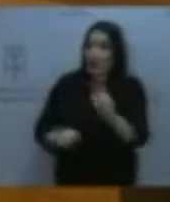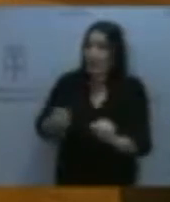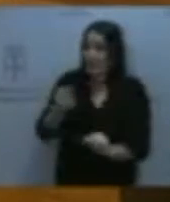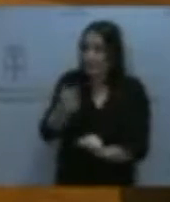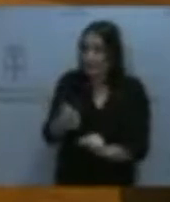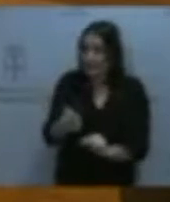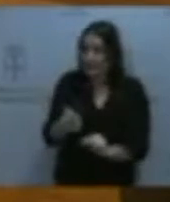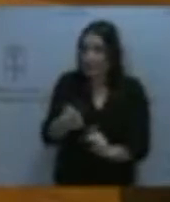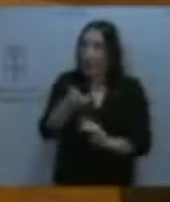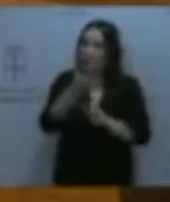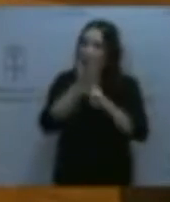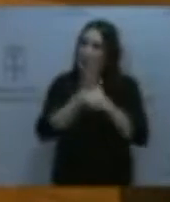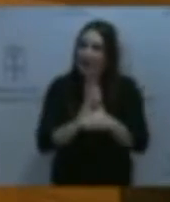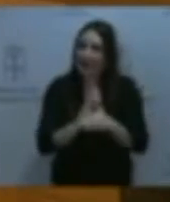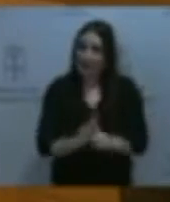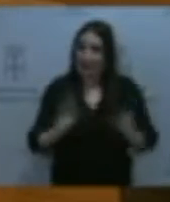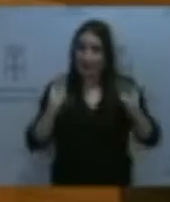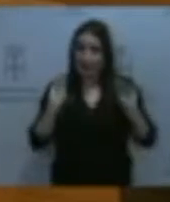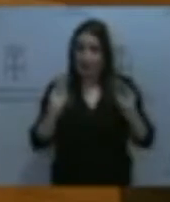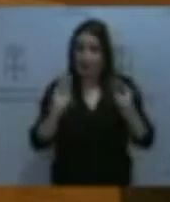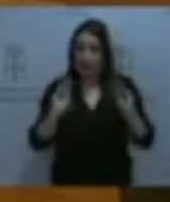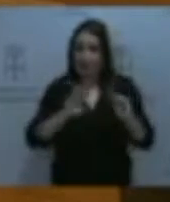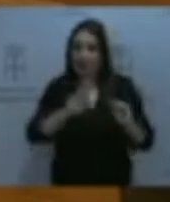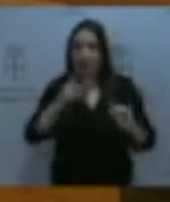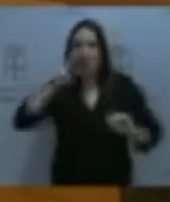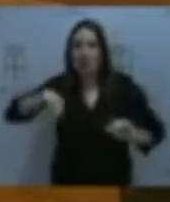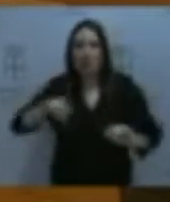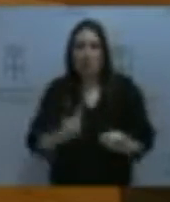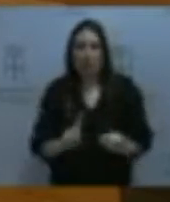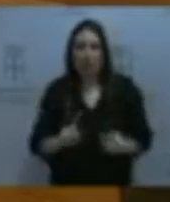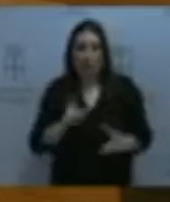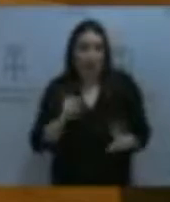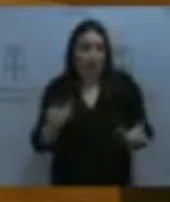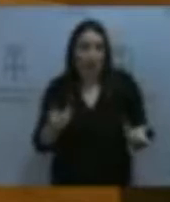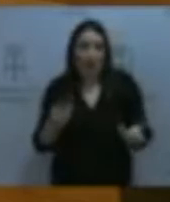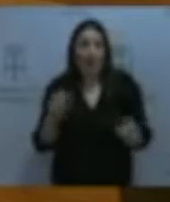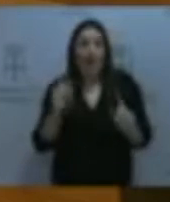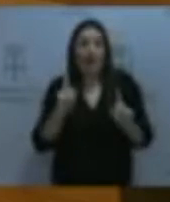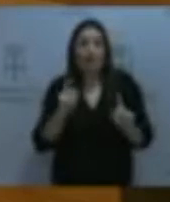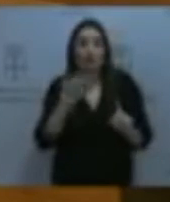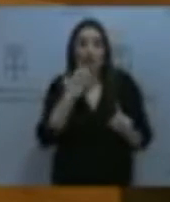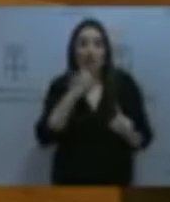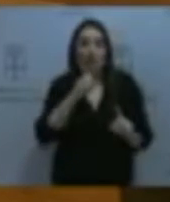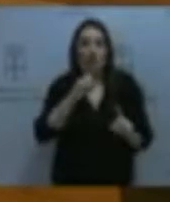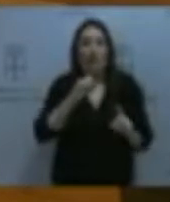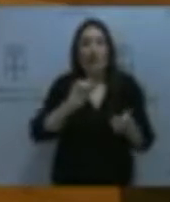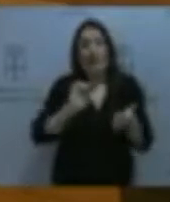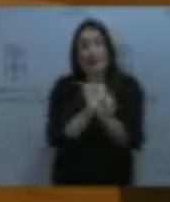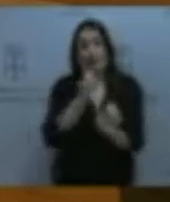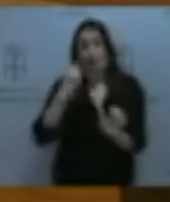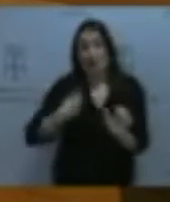que haga una parte de esta formación que nun se reconoza sin previo aviso, como foi o caso de los ECTS, ¿no? De los créditos